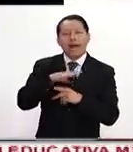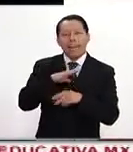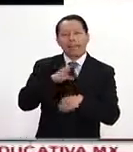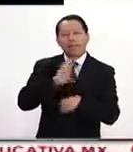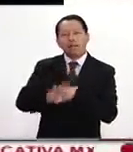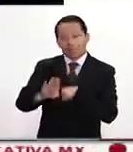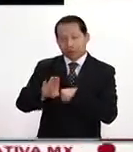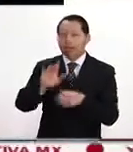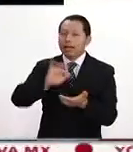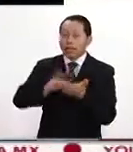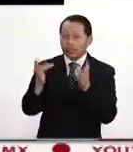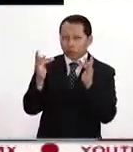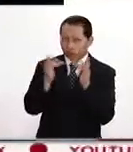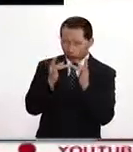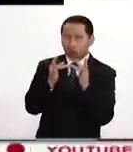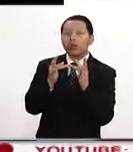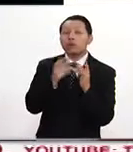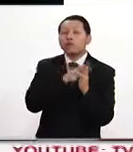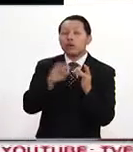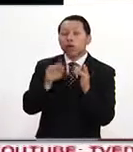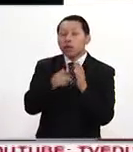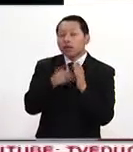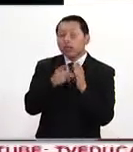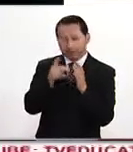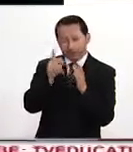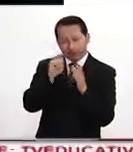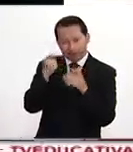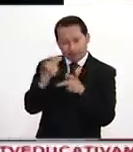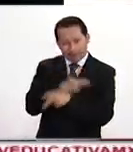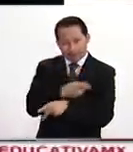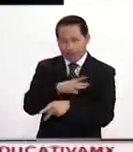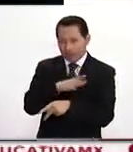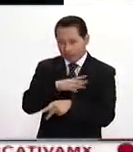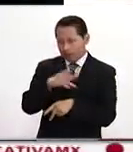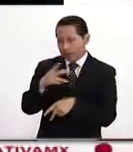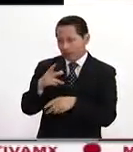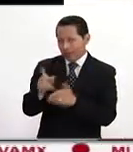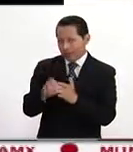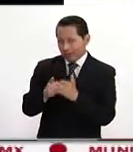Heriberto, ¿podemos visualizar un nuevo impeachment en el país?